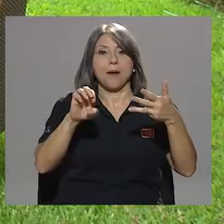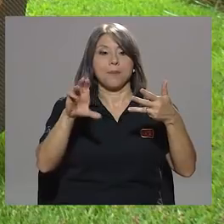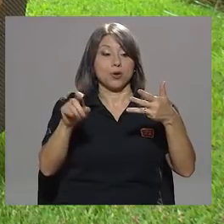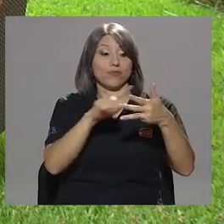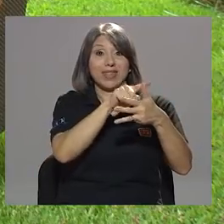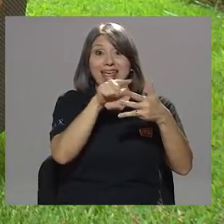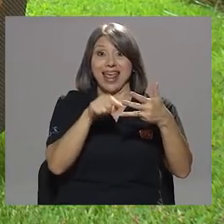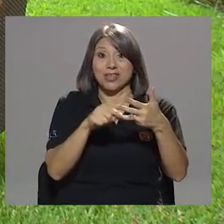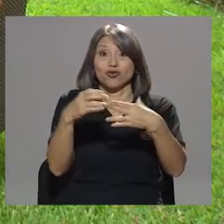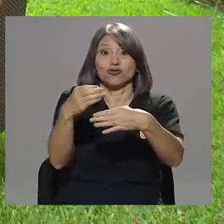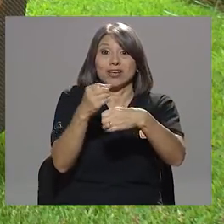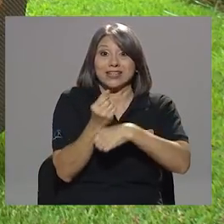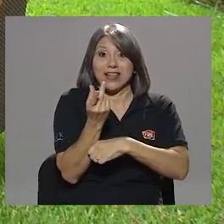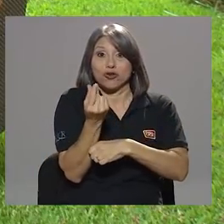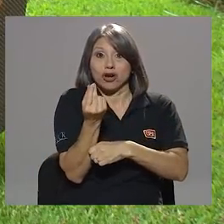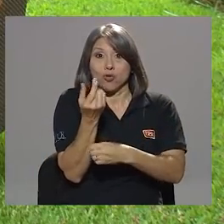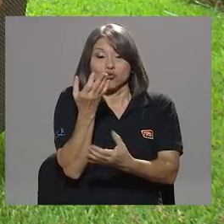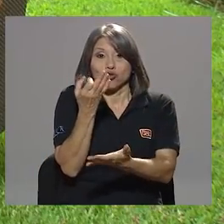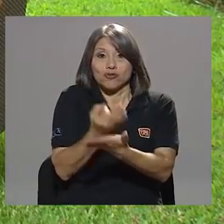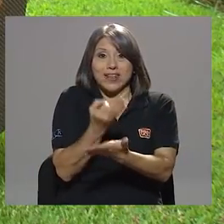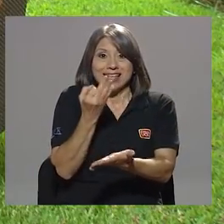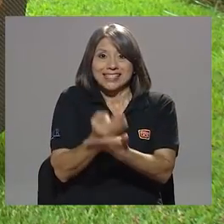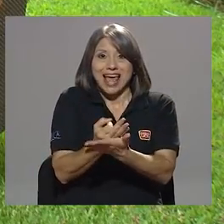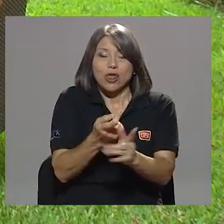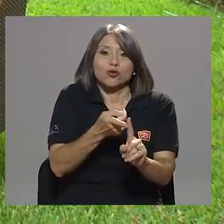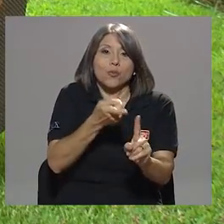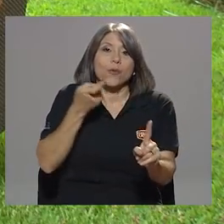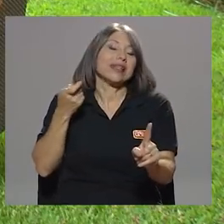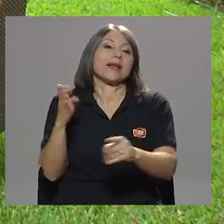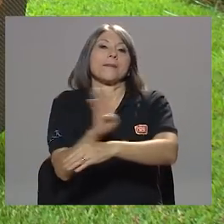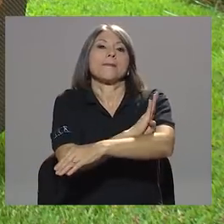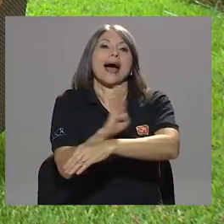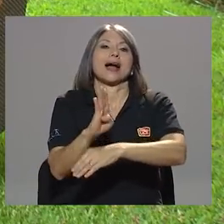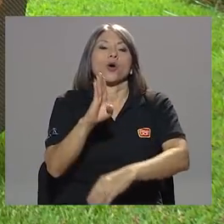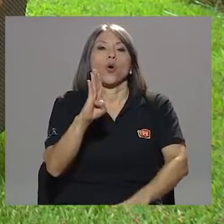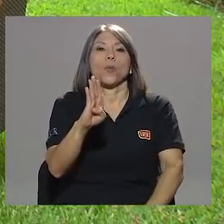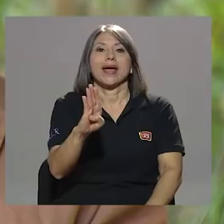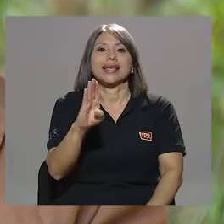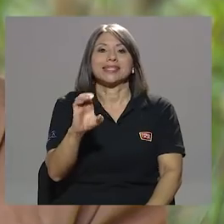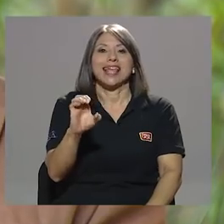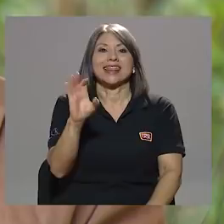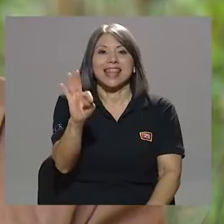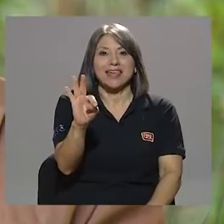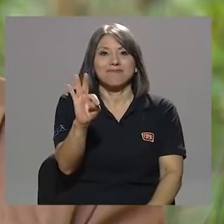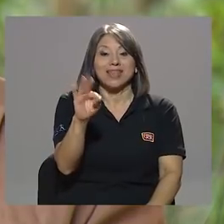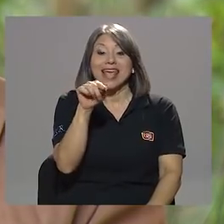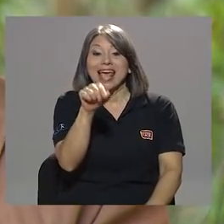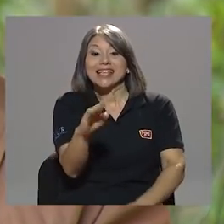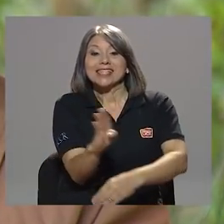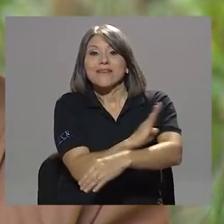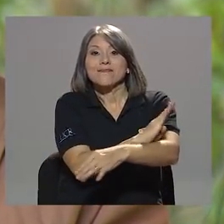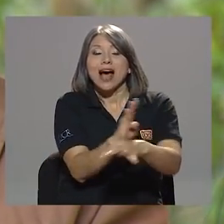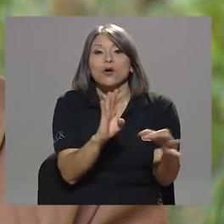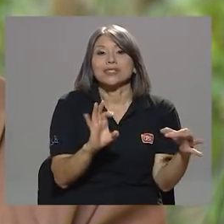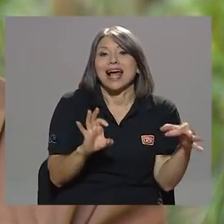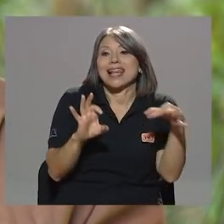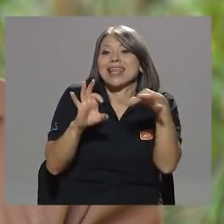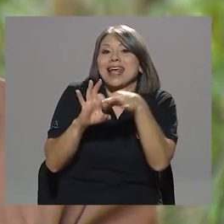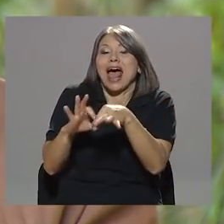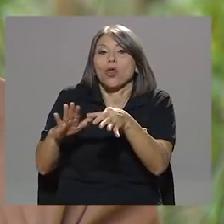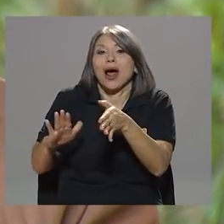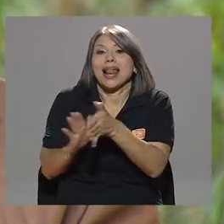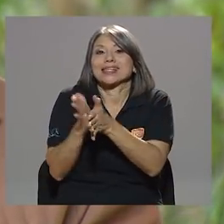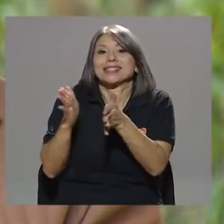recursos financiados provenientes del Banco BST ligado, dicho banco, a la